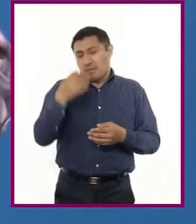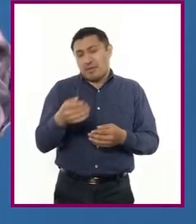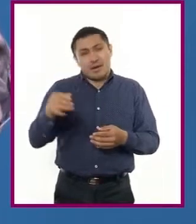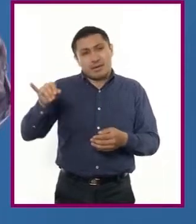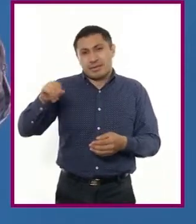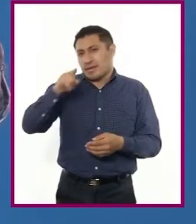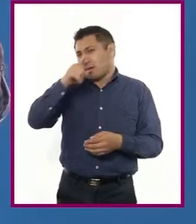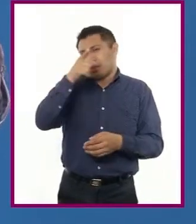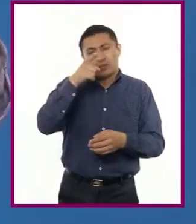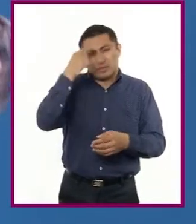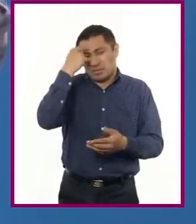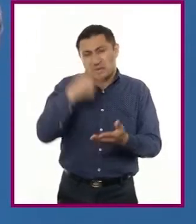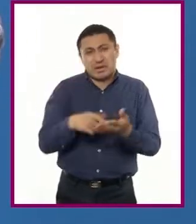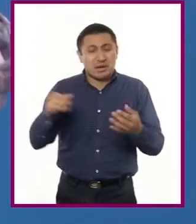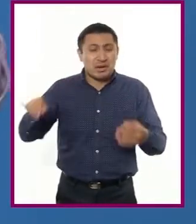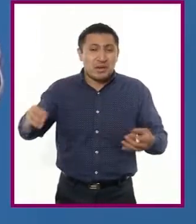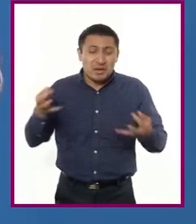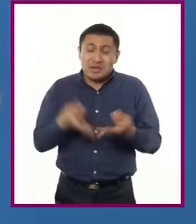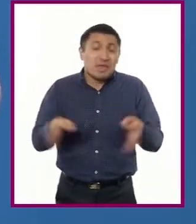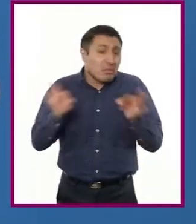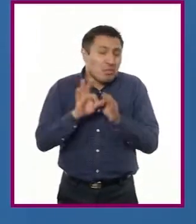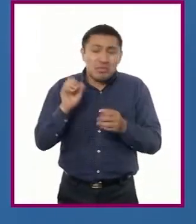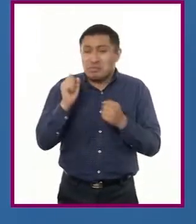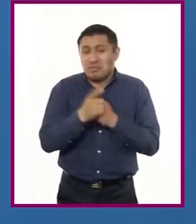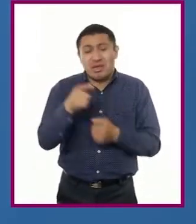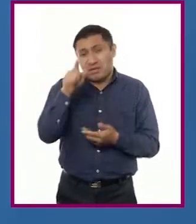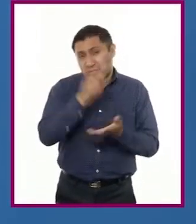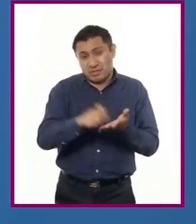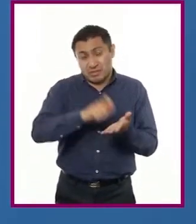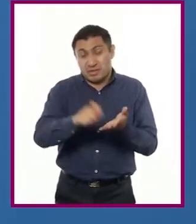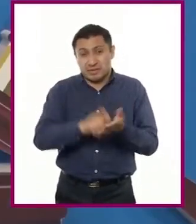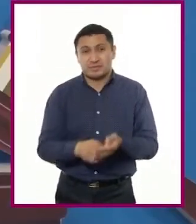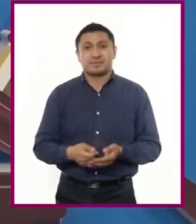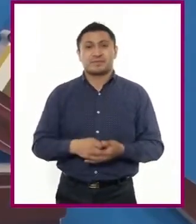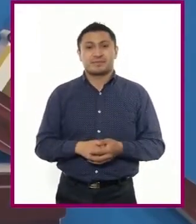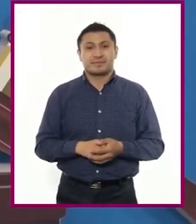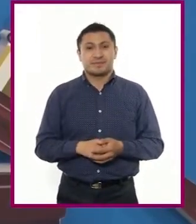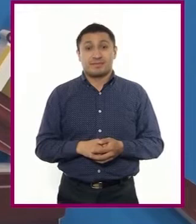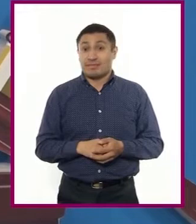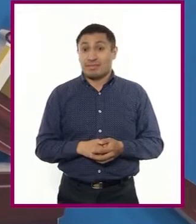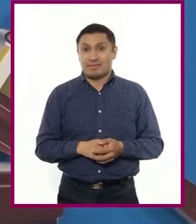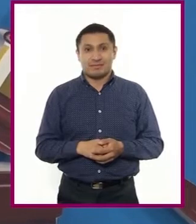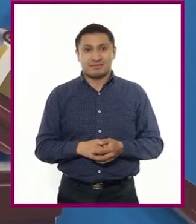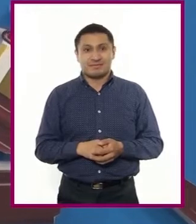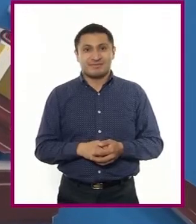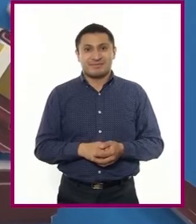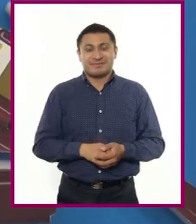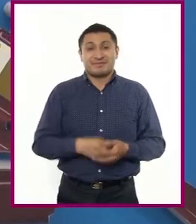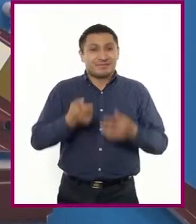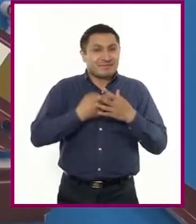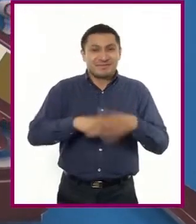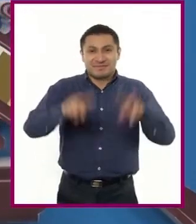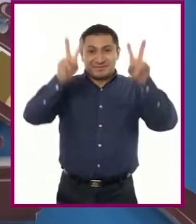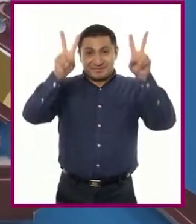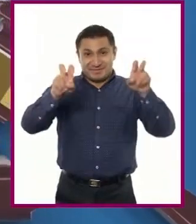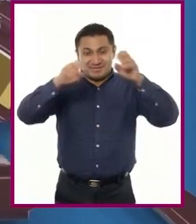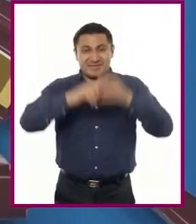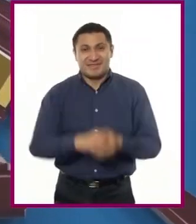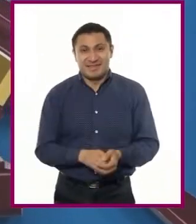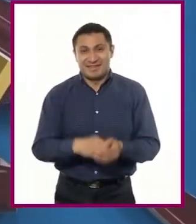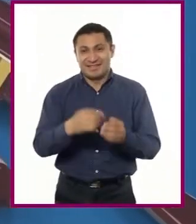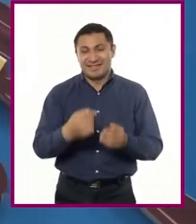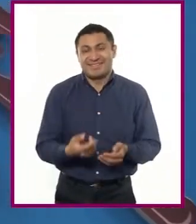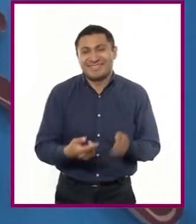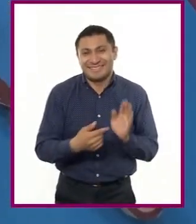consideren importantes. Ahora sí, comenzamos. Para iniciar con el tema, les presentaré